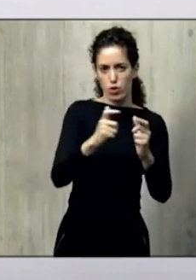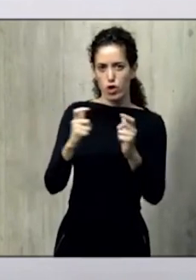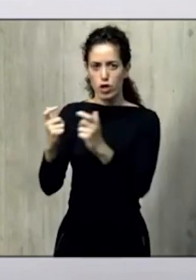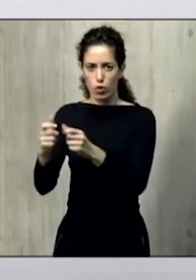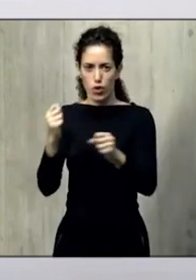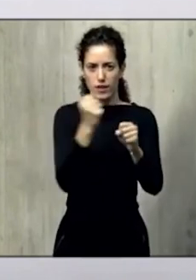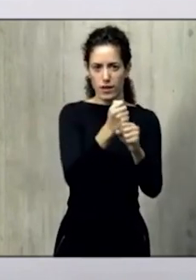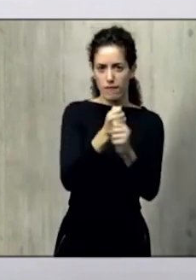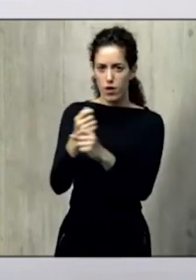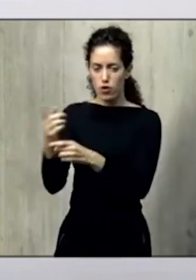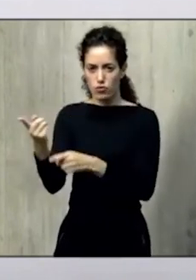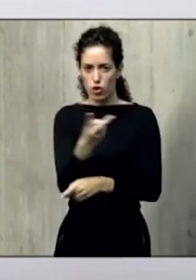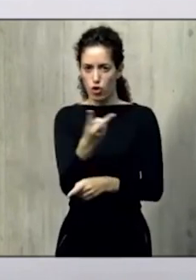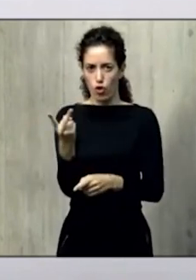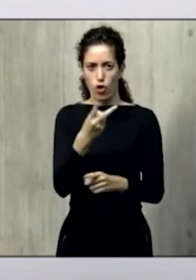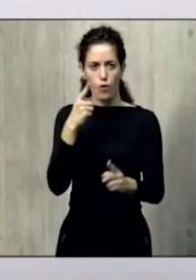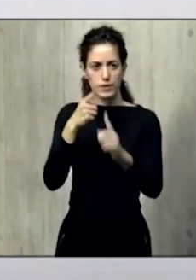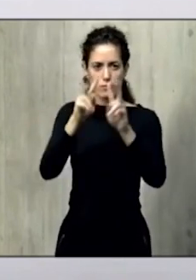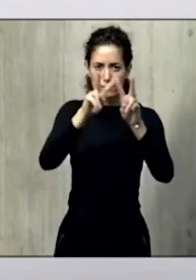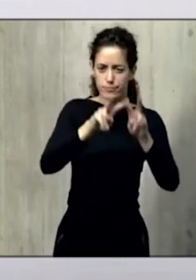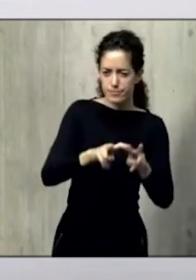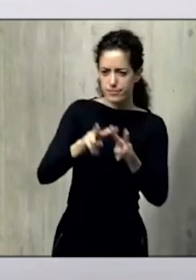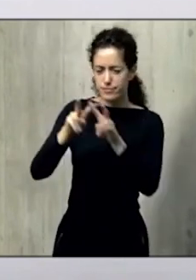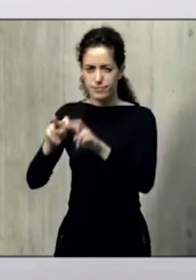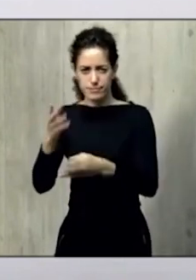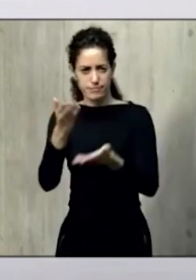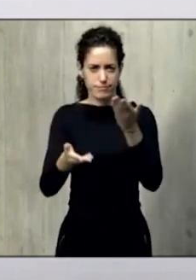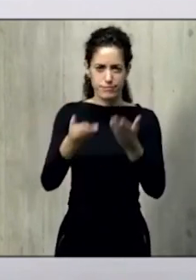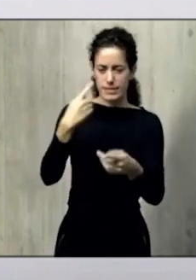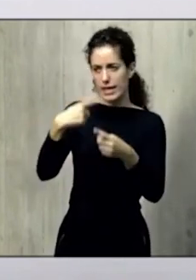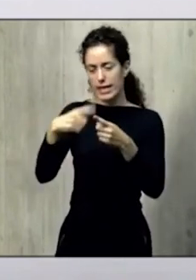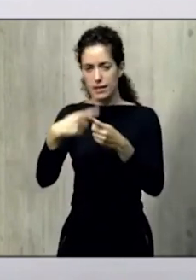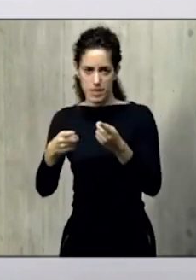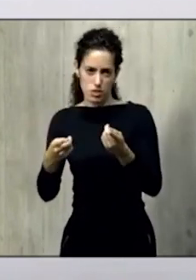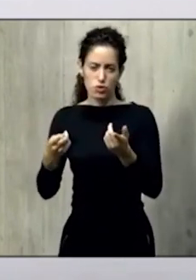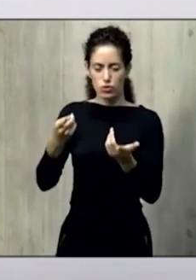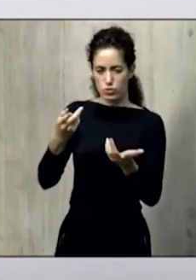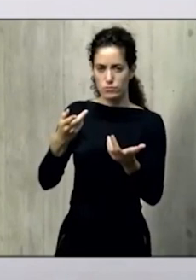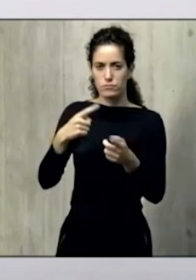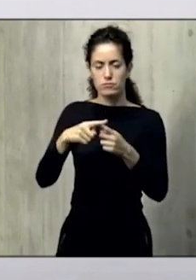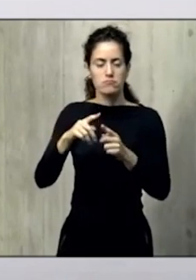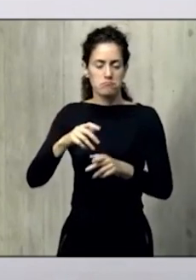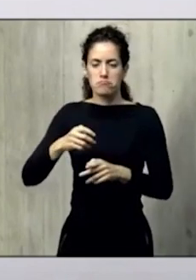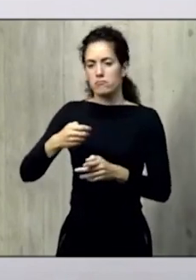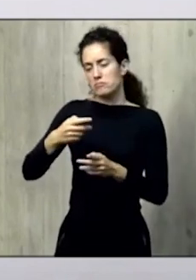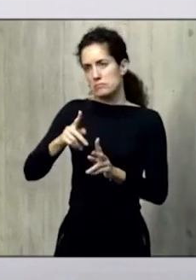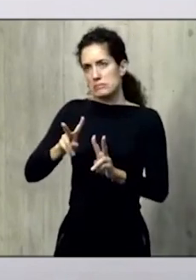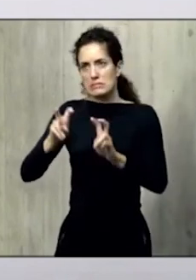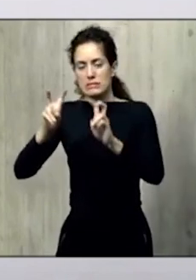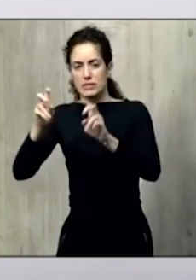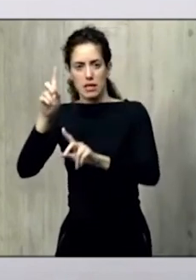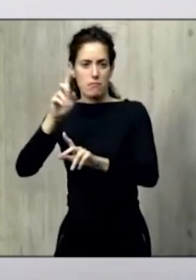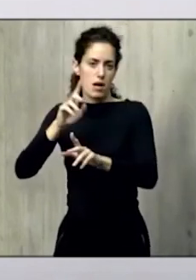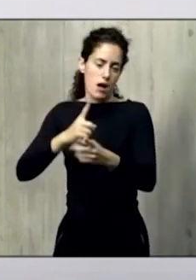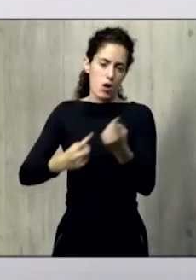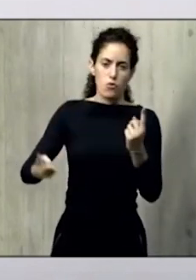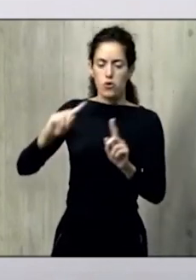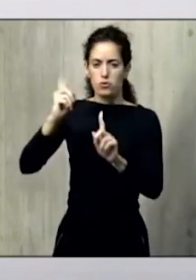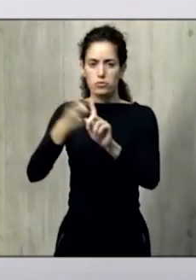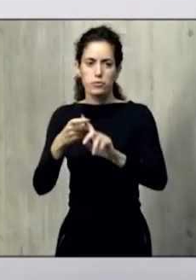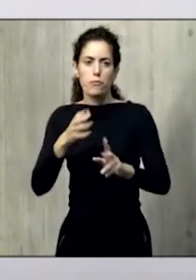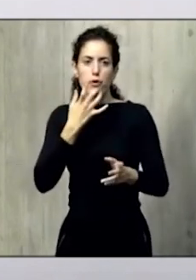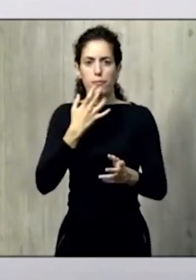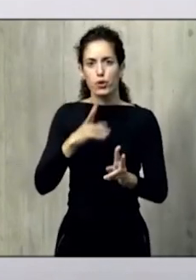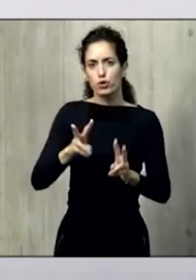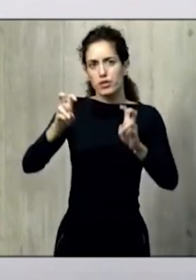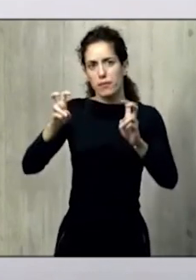para analizar, digamos, varios elementos que han ido incidiendo. Se han ido resolviendo cuestiones como el tema